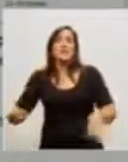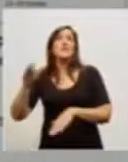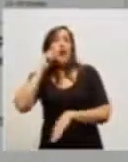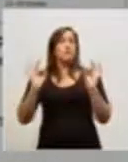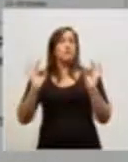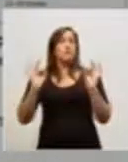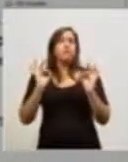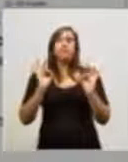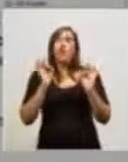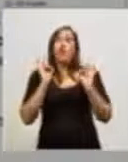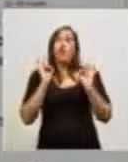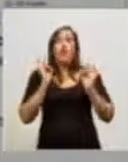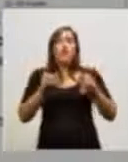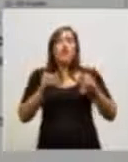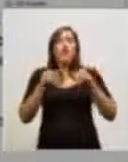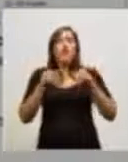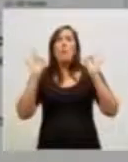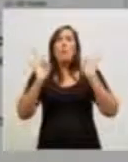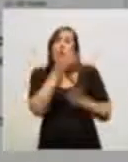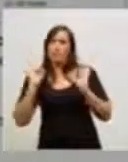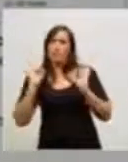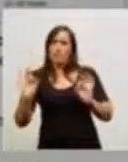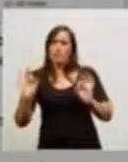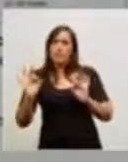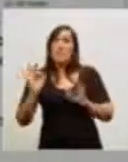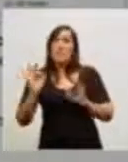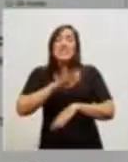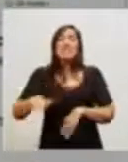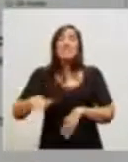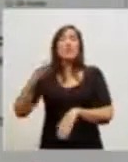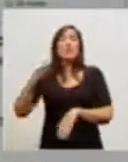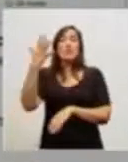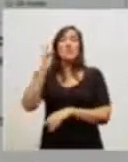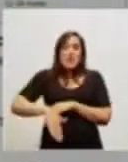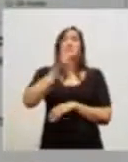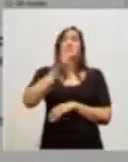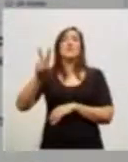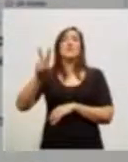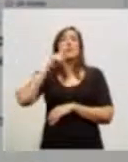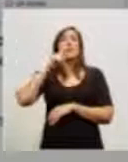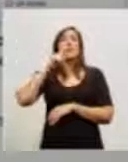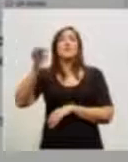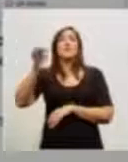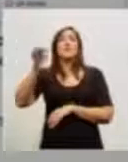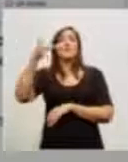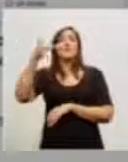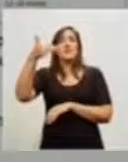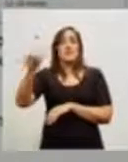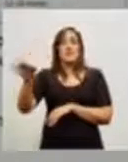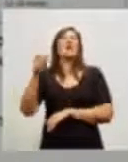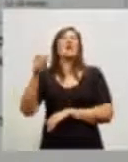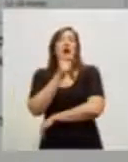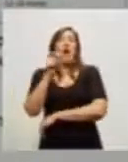vacuna y en niños menores de 5 años se evitaron 22.560 casos de neumonía